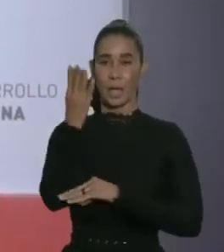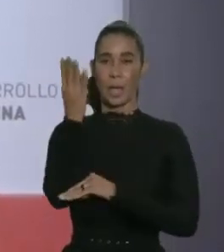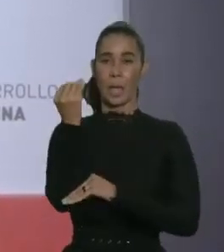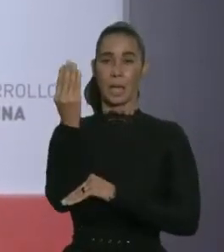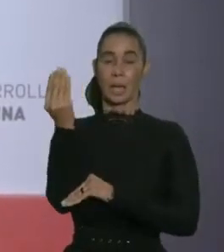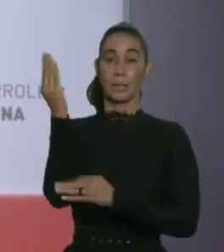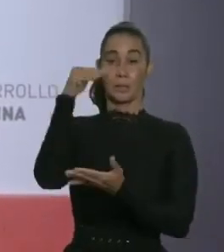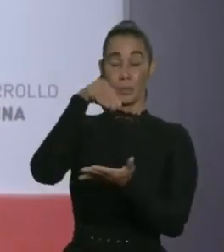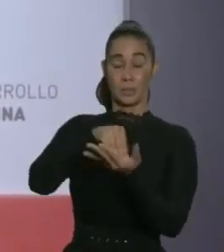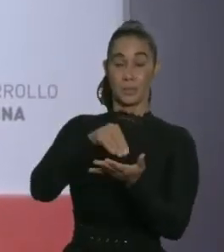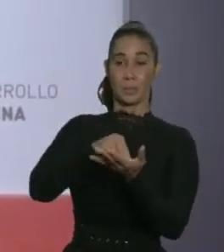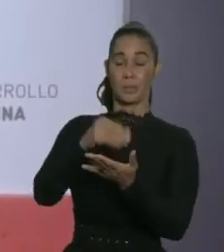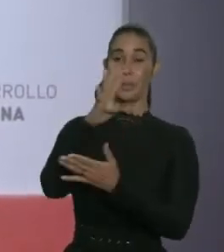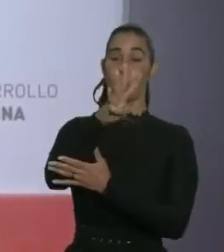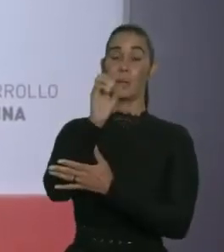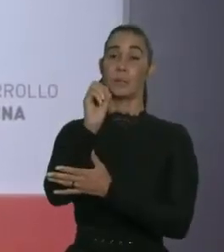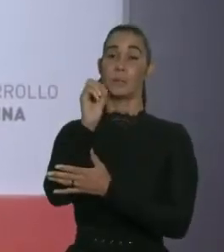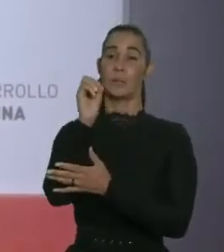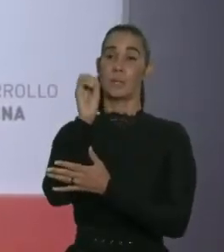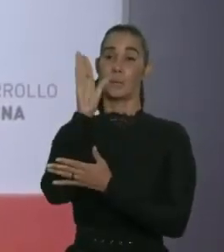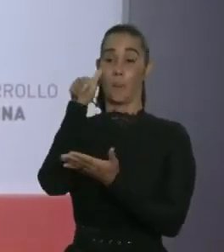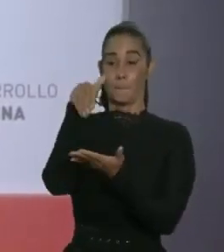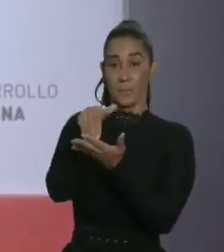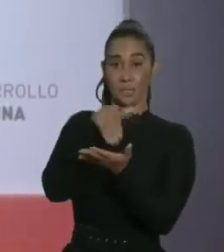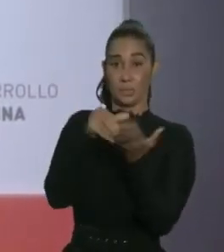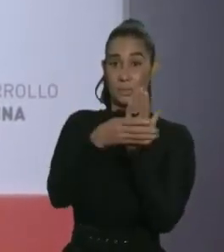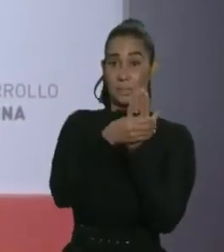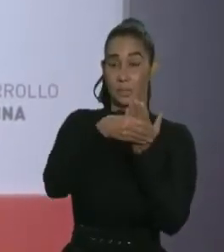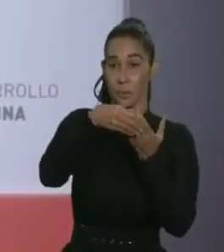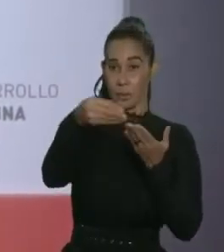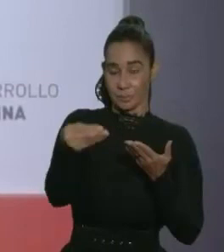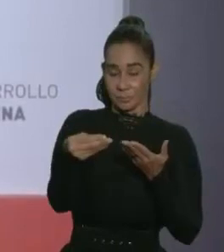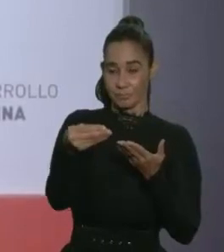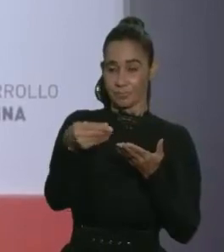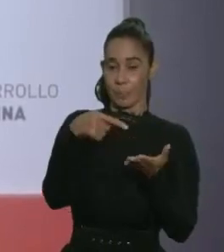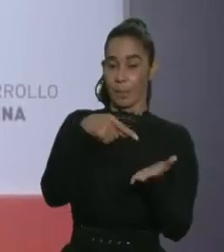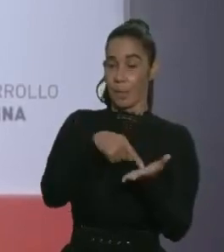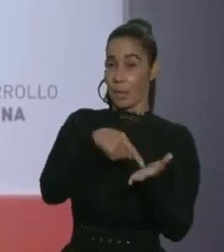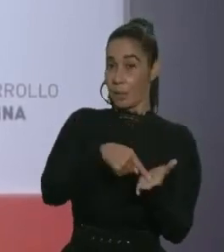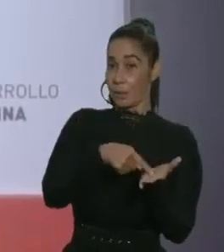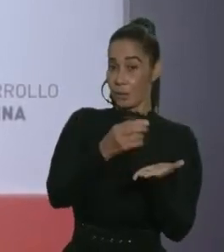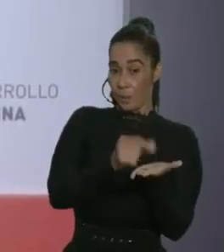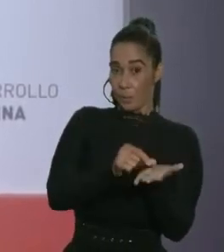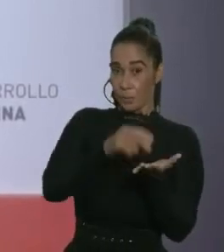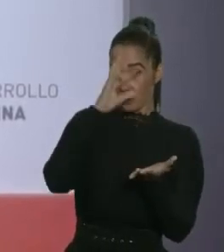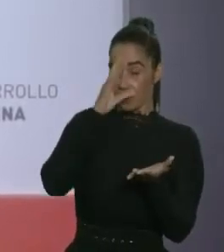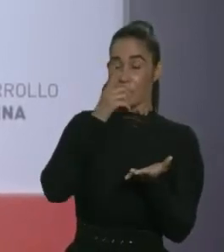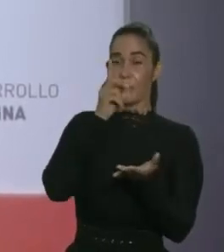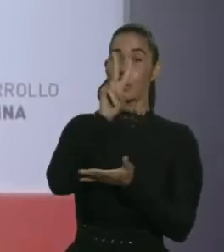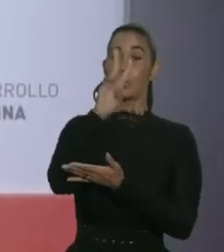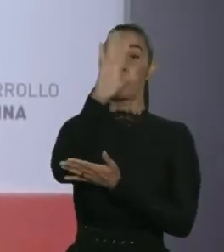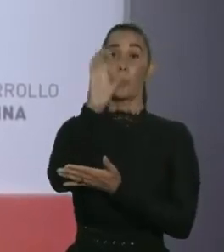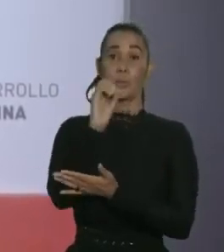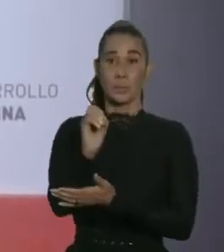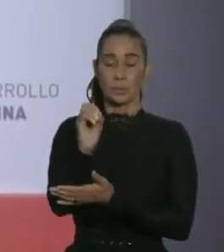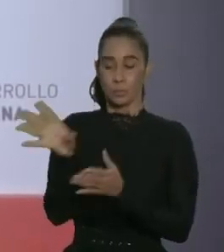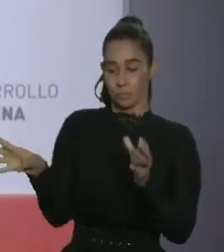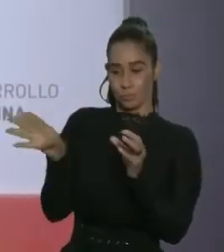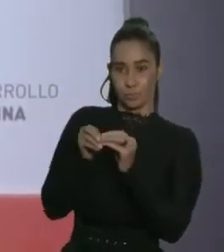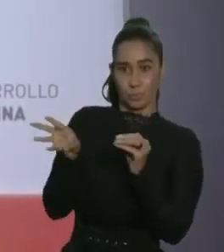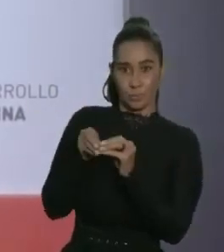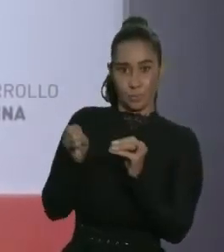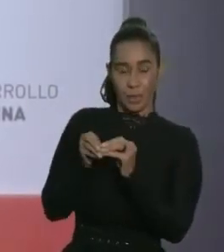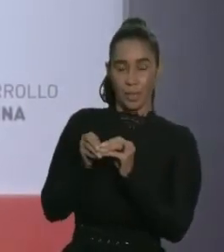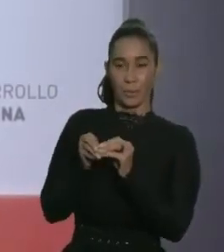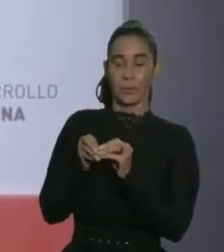.436 millones de dólares, una apreciación de nuestra moneda de un 2% y sumado a esto, según datos del